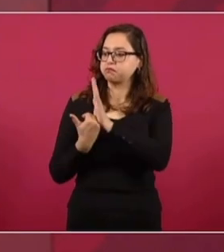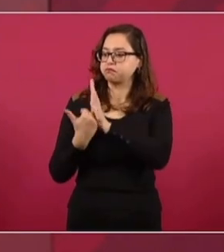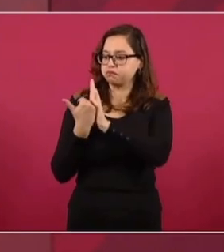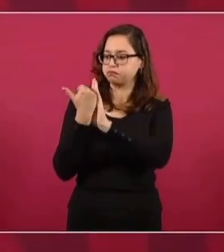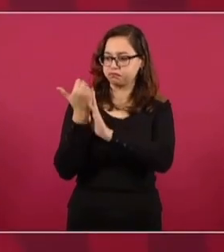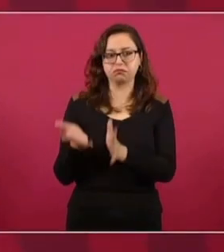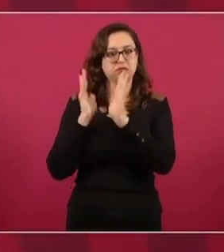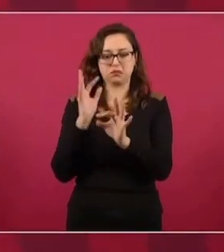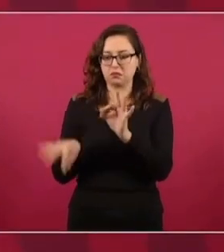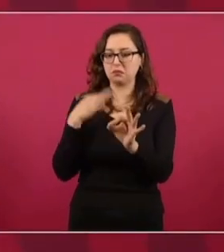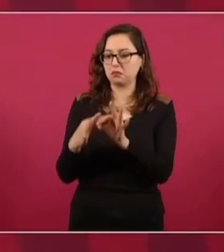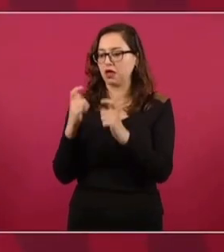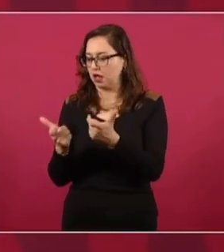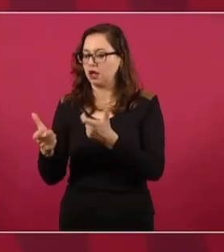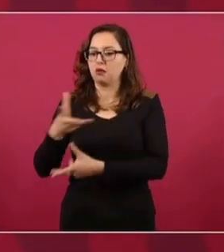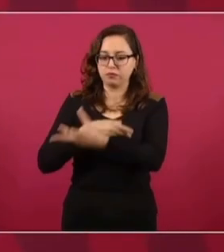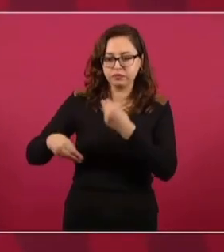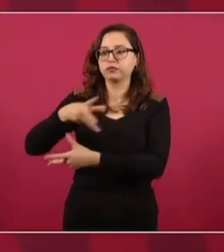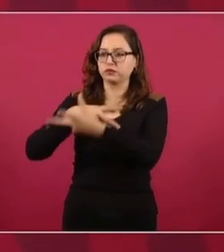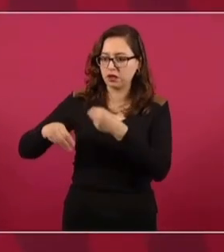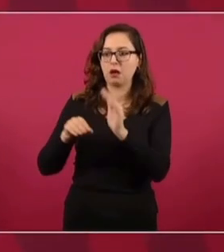recuperando en cuanto a crecimiento económico.